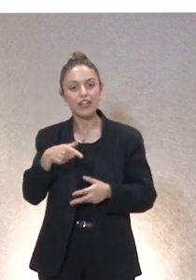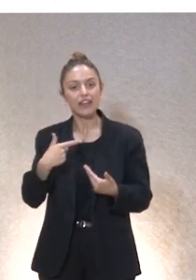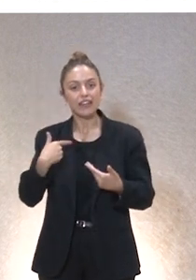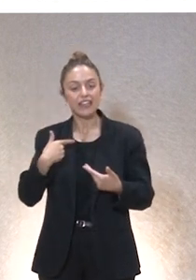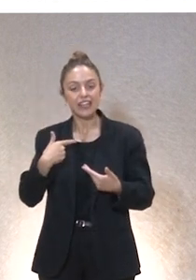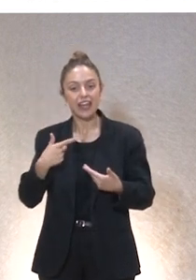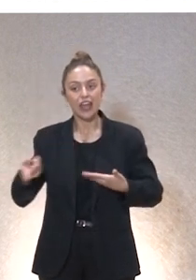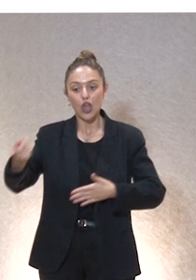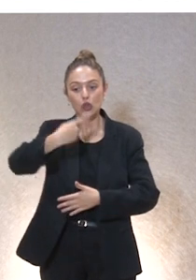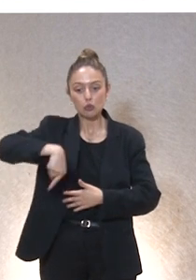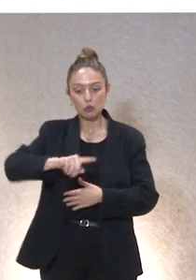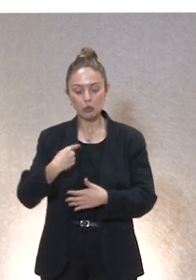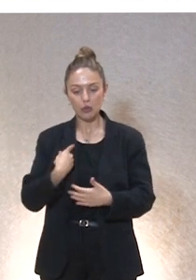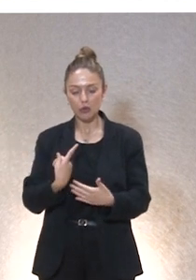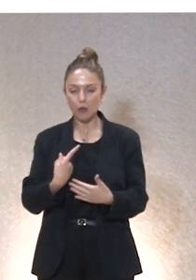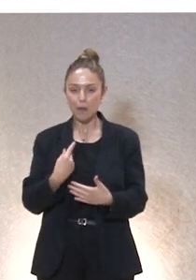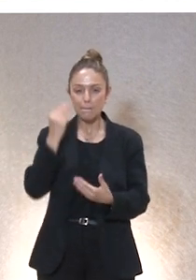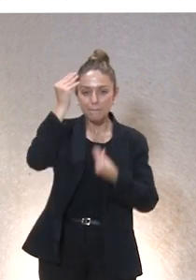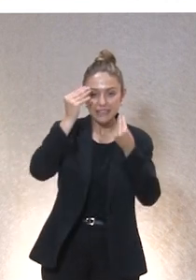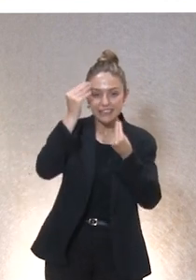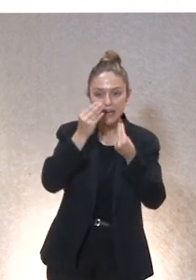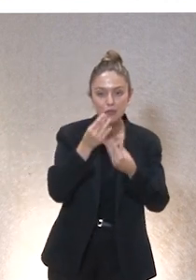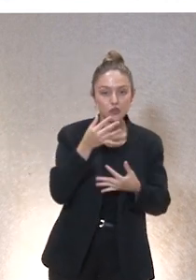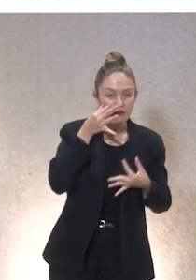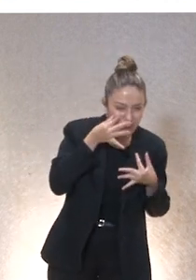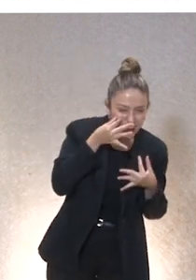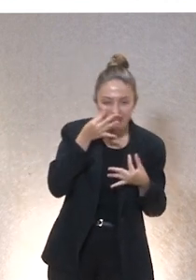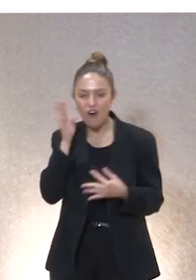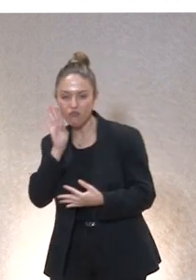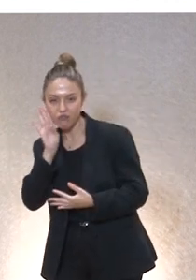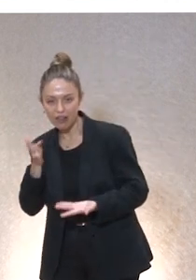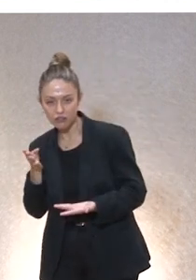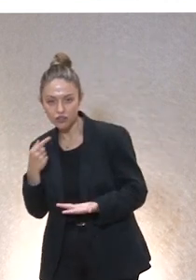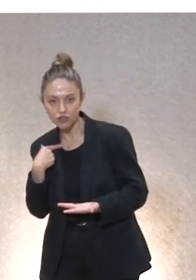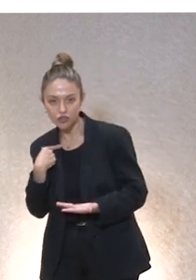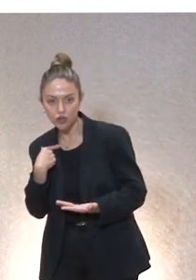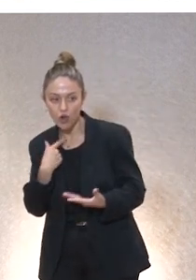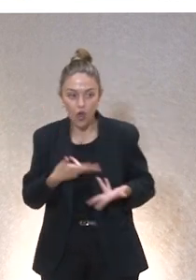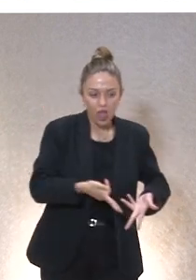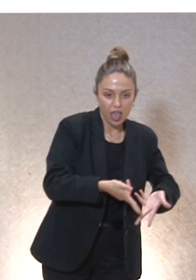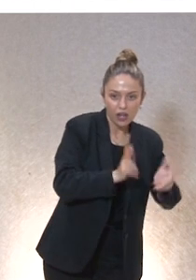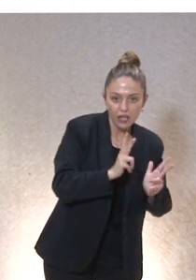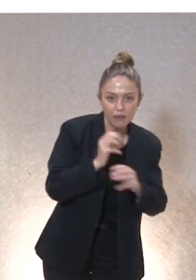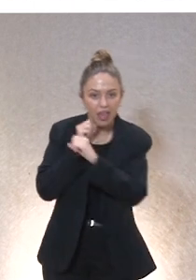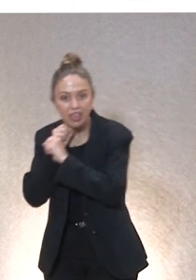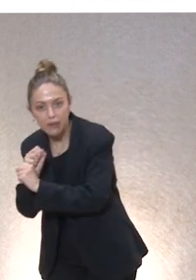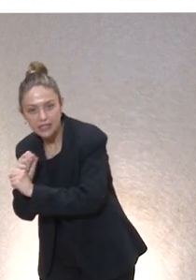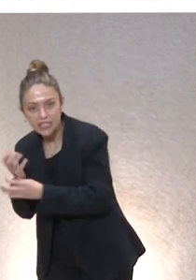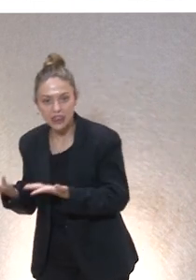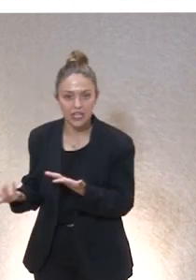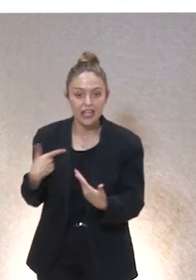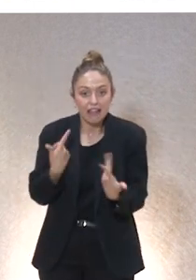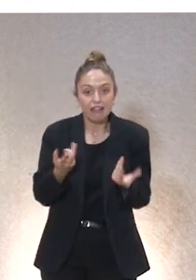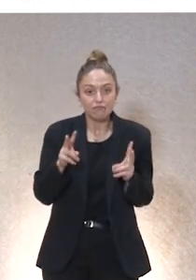entendemos por verdadero o falso, aquello que nos hace libres o nos encadena. En este sentido, lo dejo ahí porque desde el punto de vista